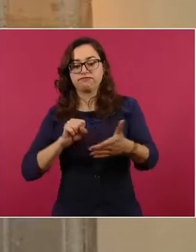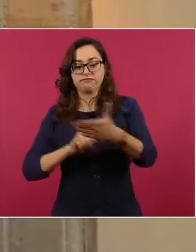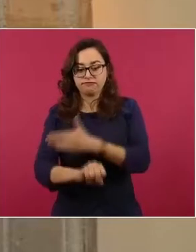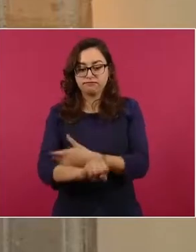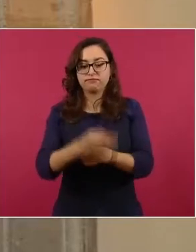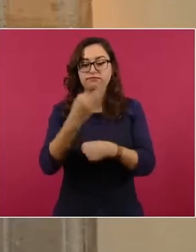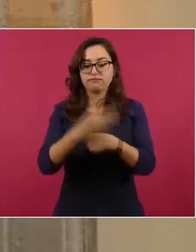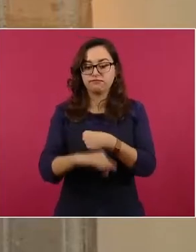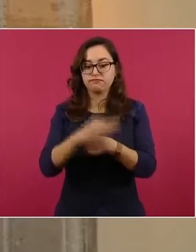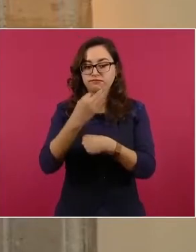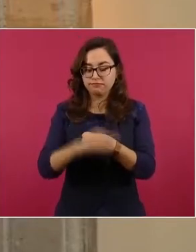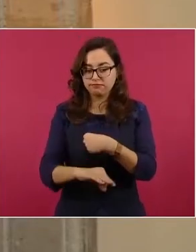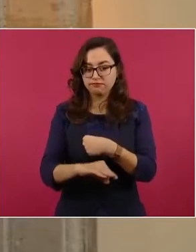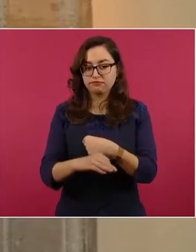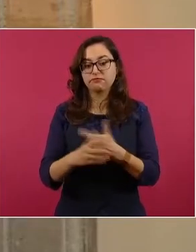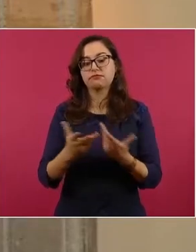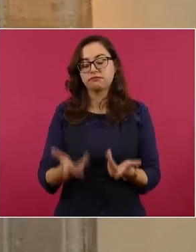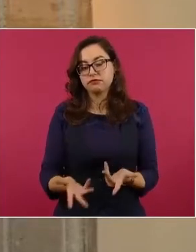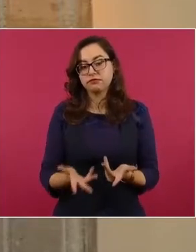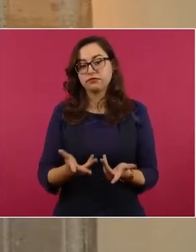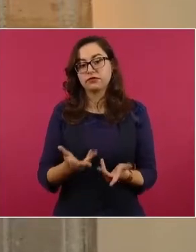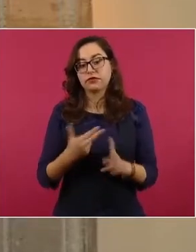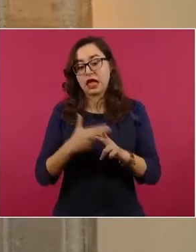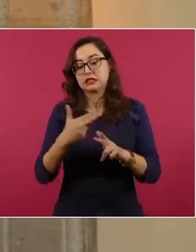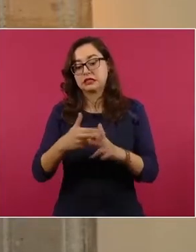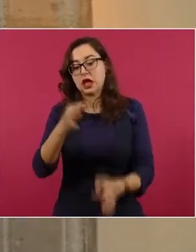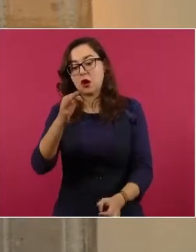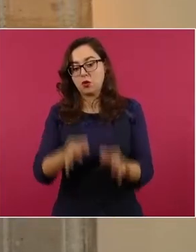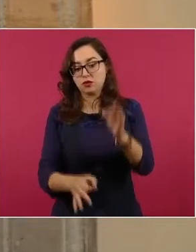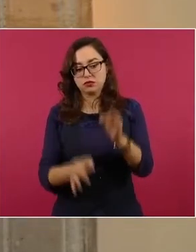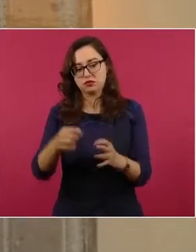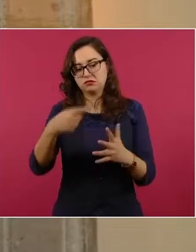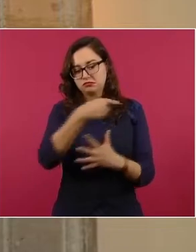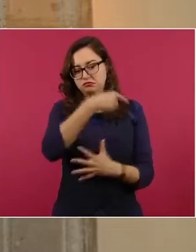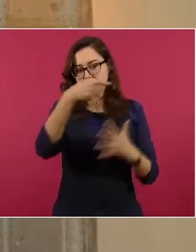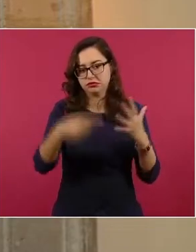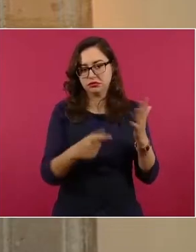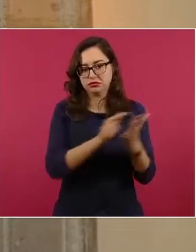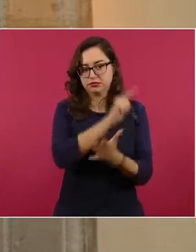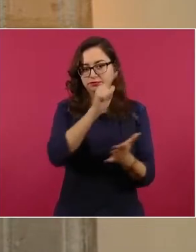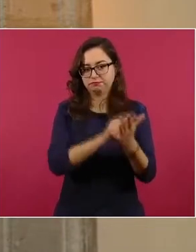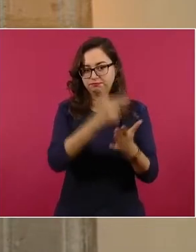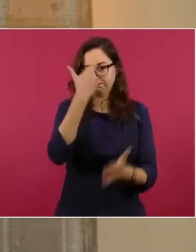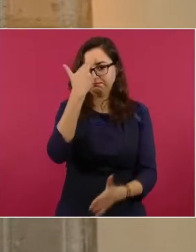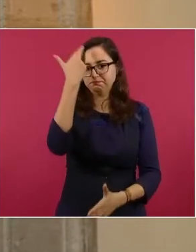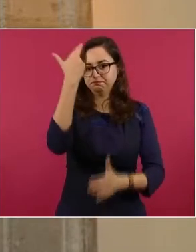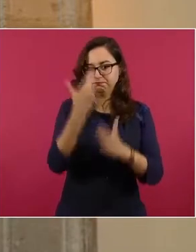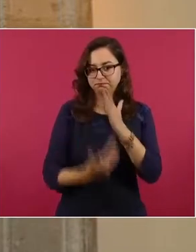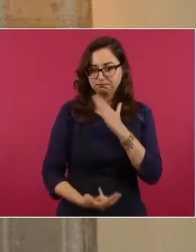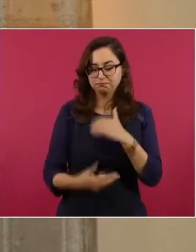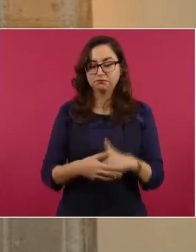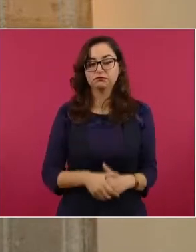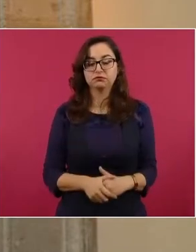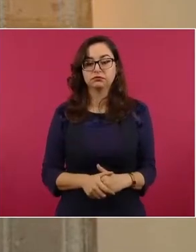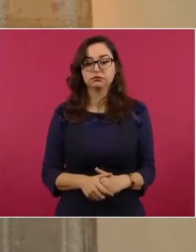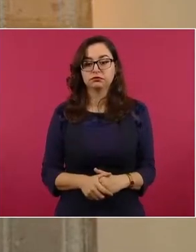oficiosamente en los casos de los delitos que ya hemos señalado. Si se determinara